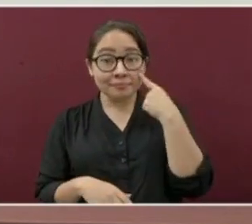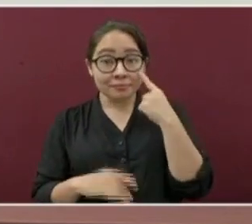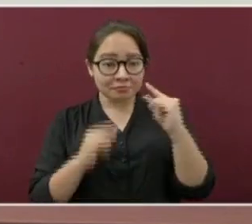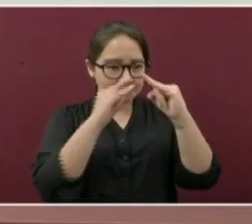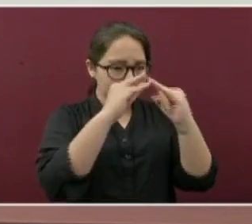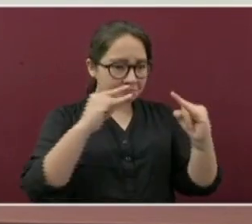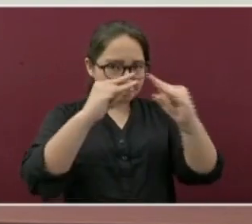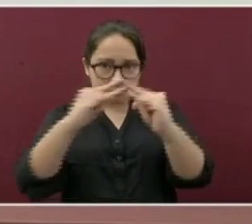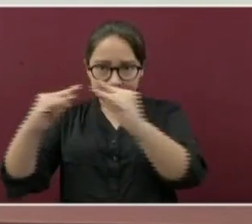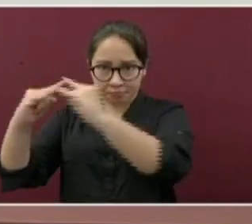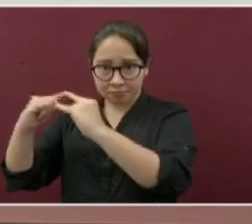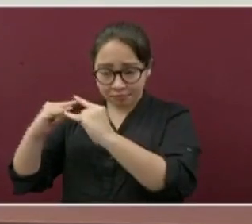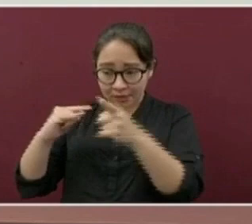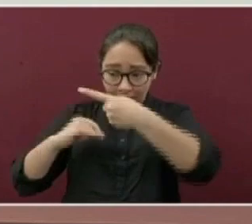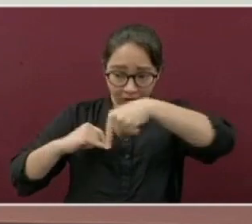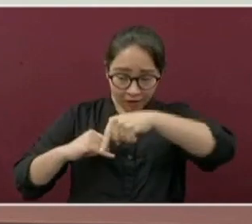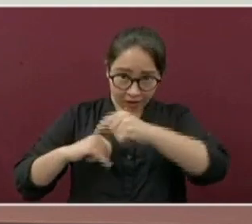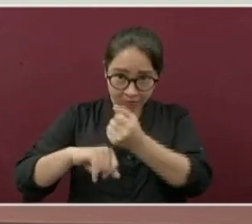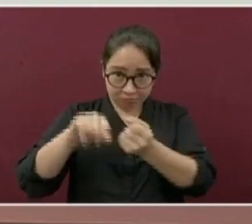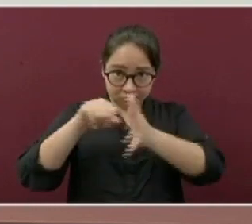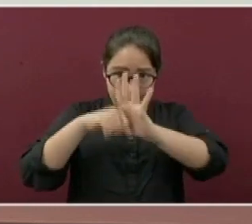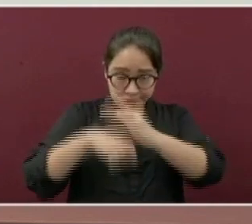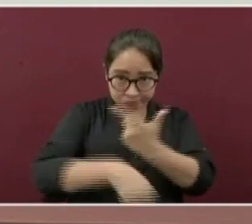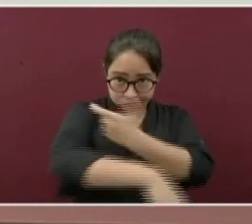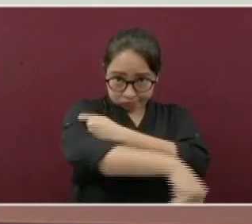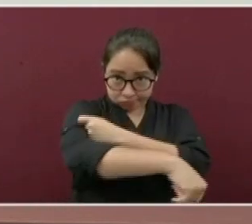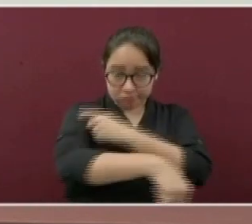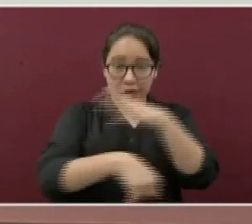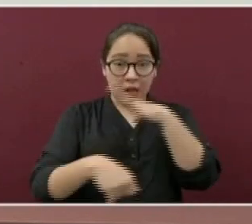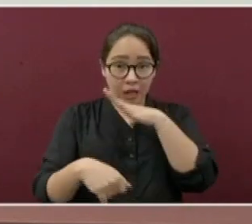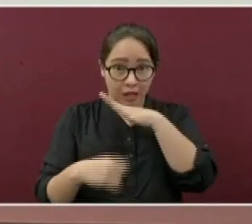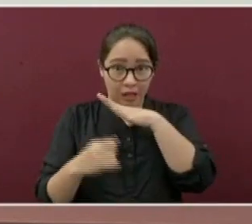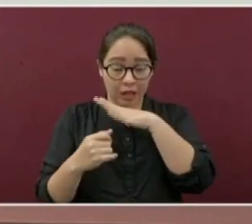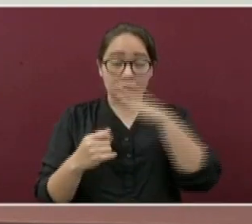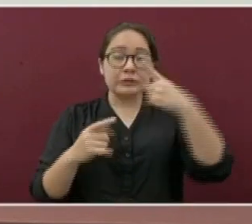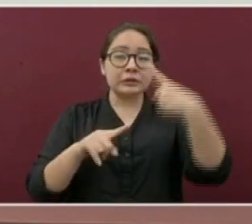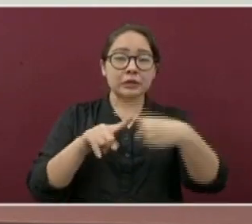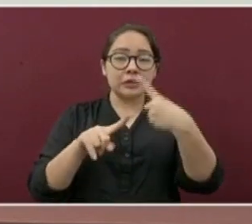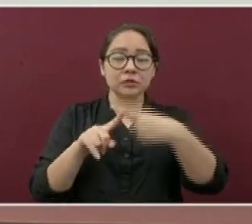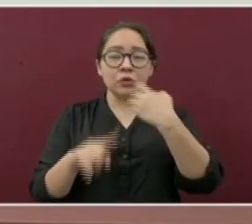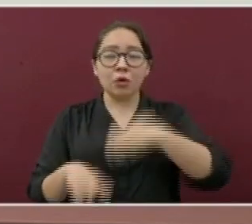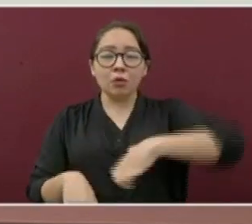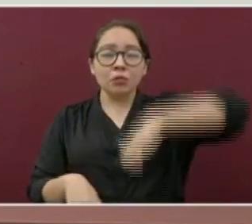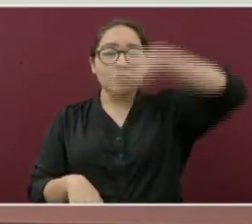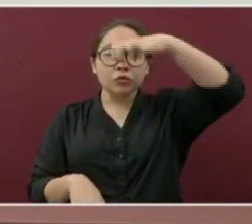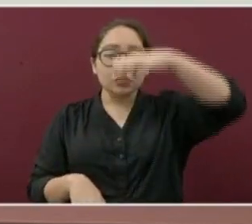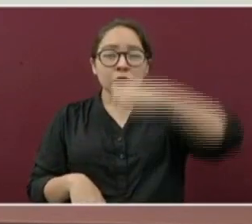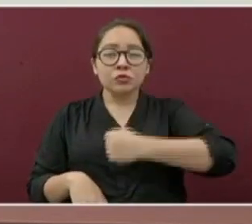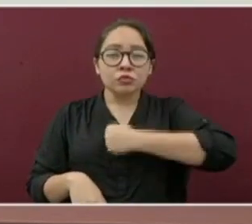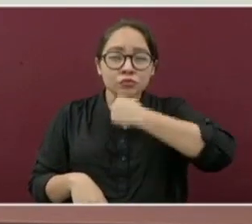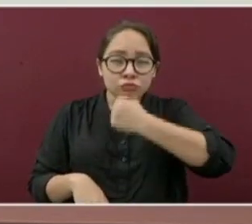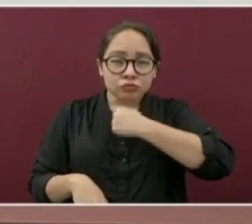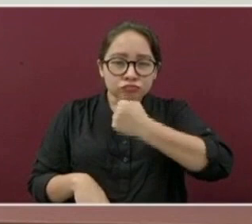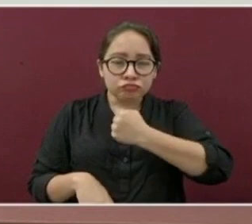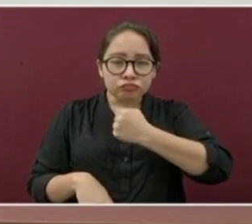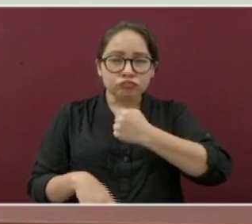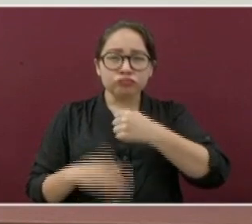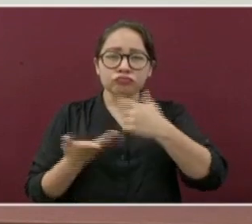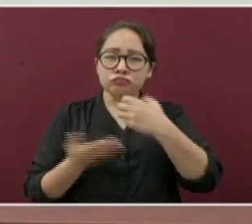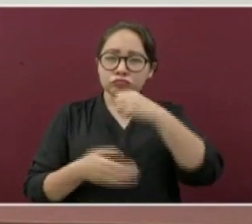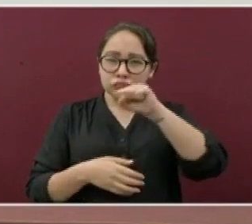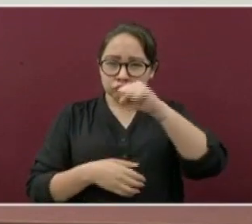asignados se vacunarán adultos mayores de colonias igualmente definidas.